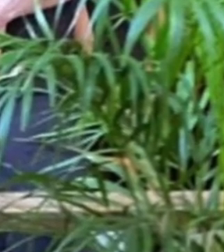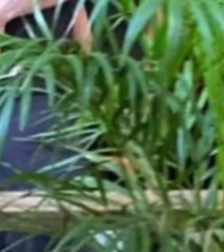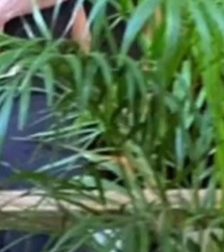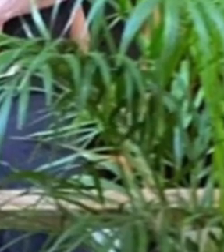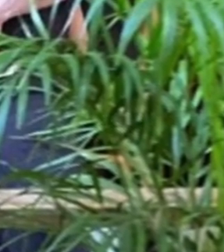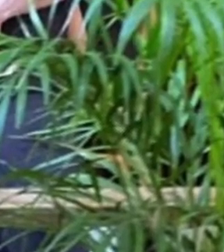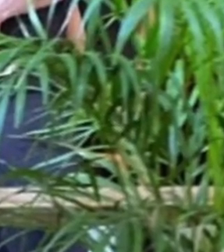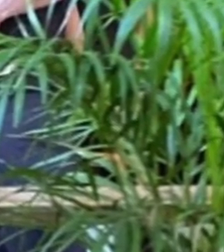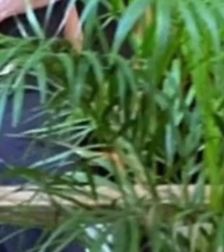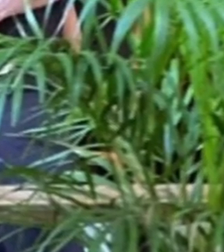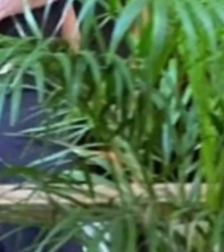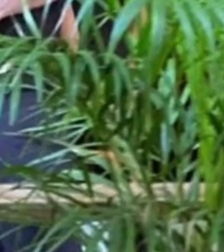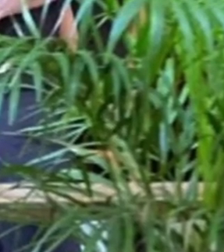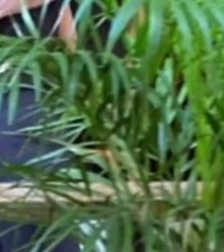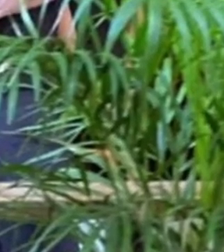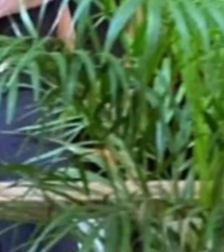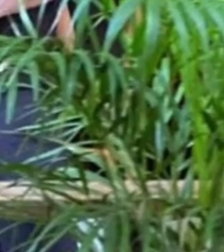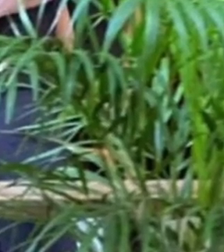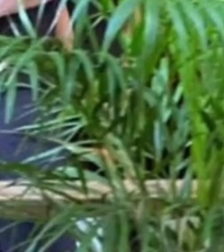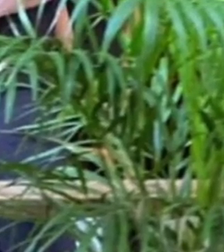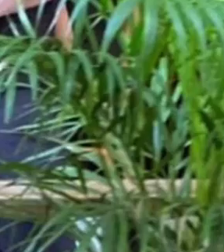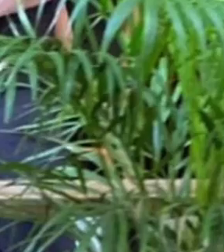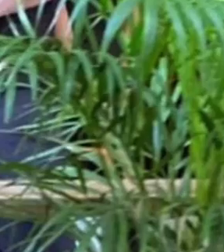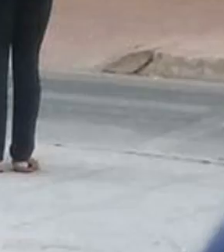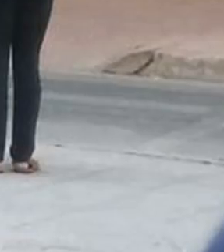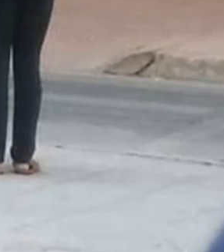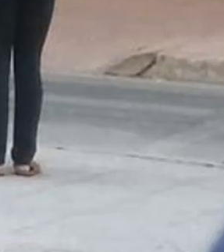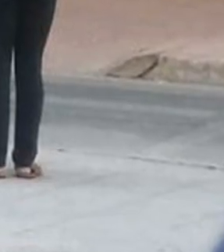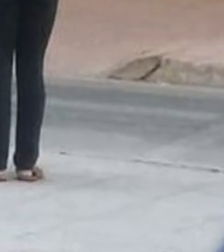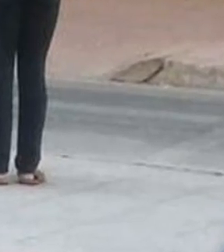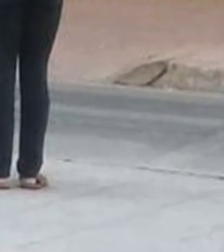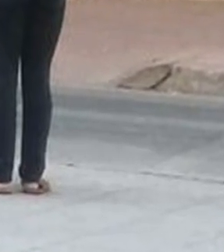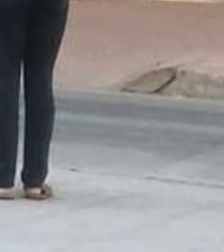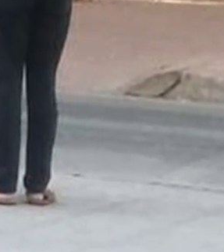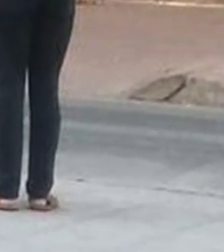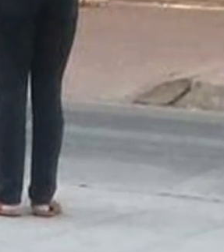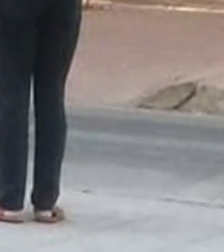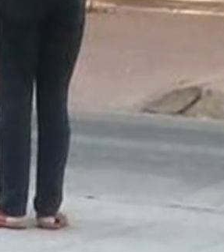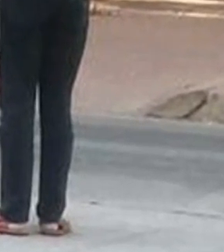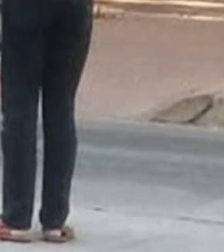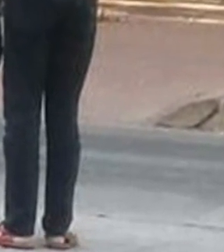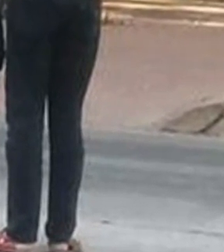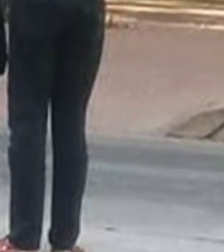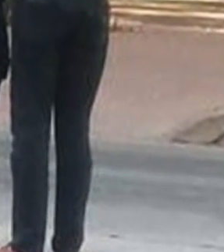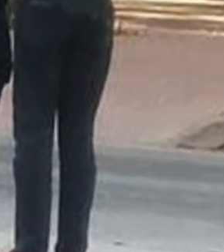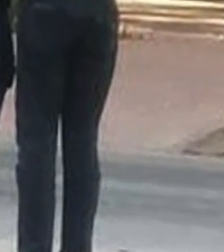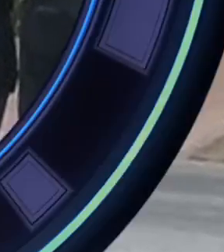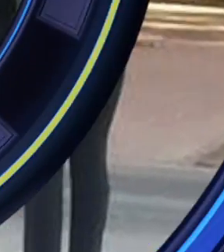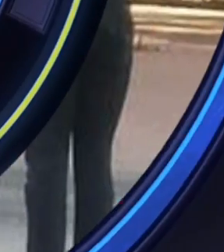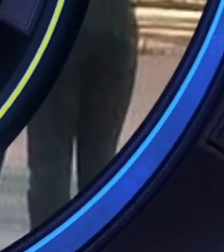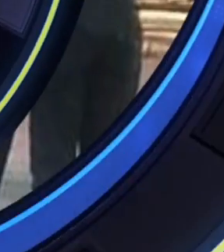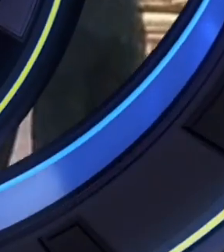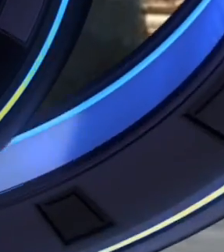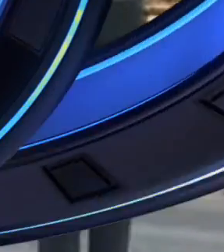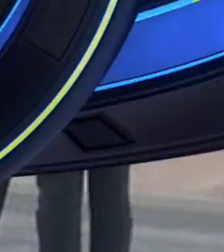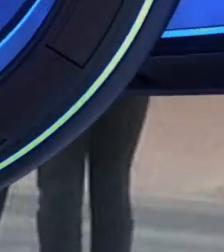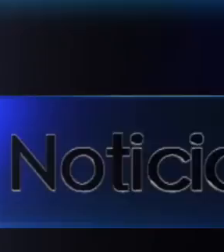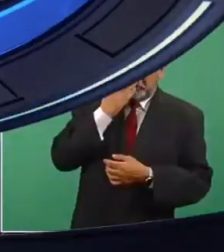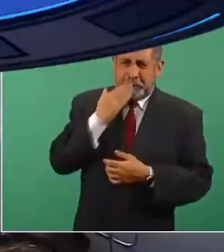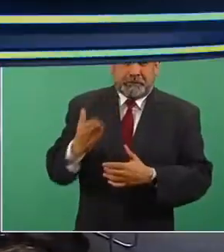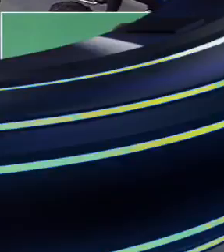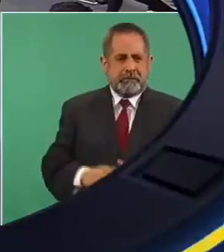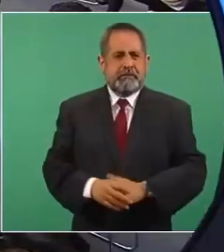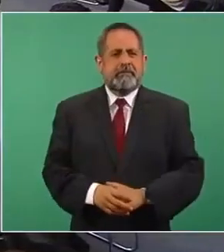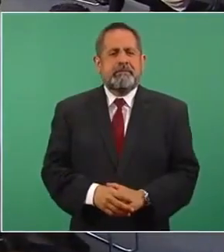una mujer en las inmediaciones de la Colonia Condesa en la Ciudad de México, faltando a la norma de resguardo en casa que sugieren los especialistas de la salud.